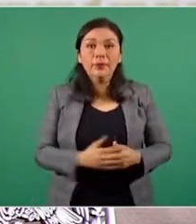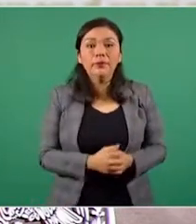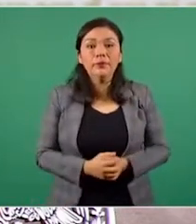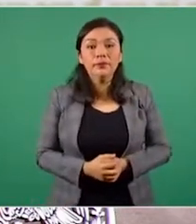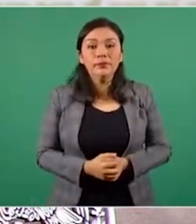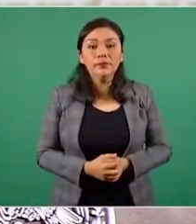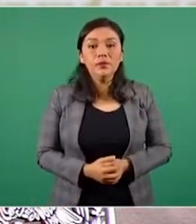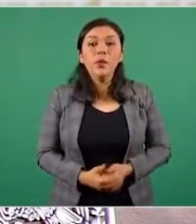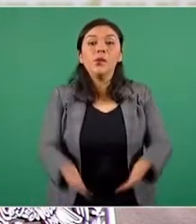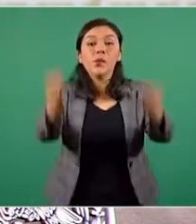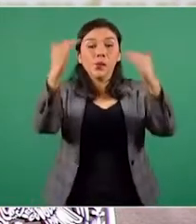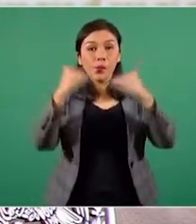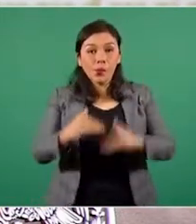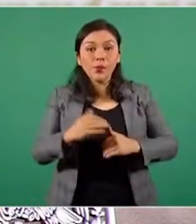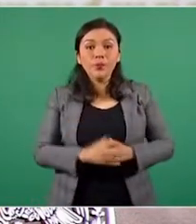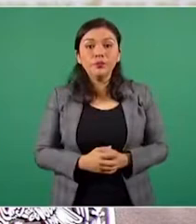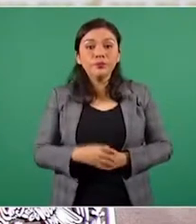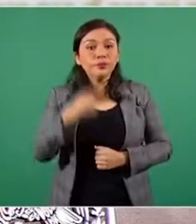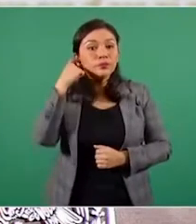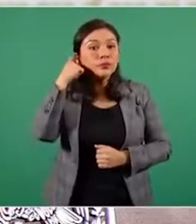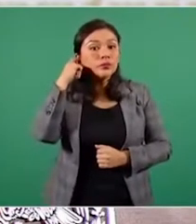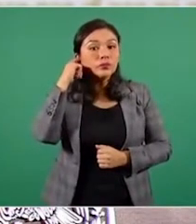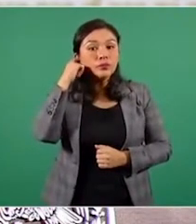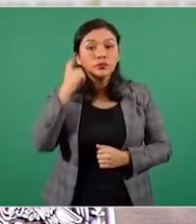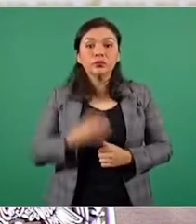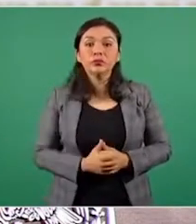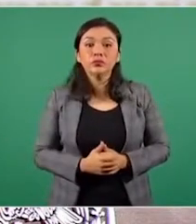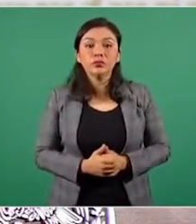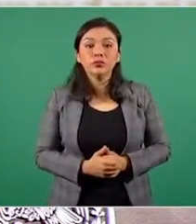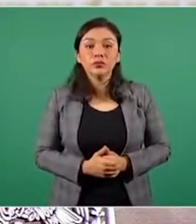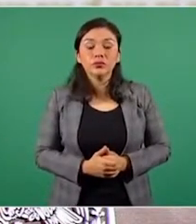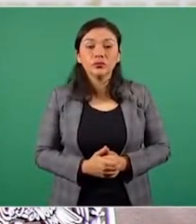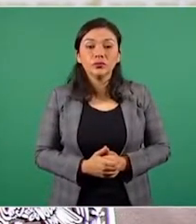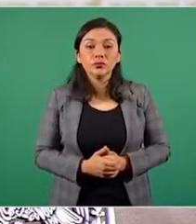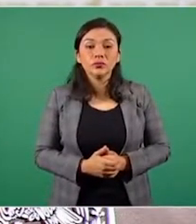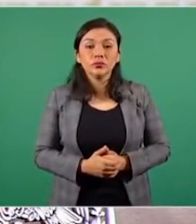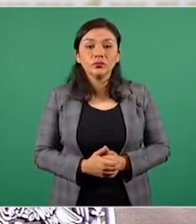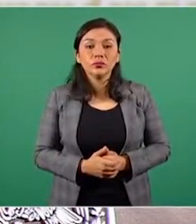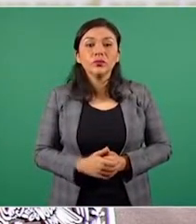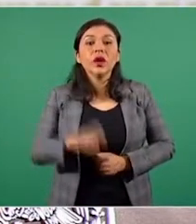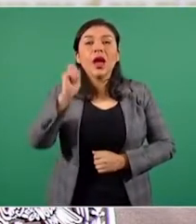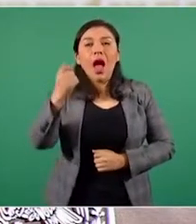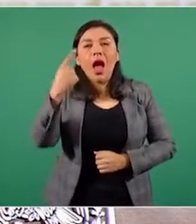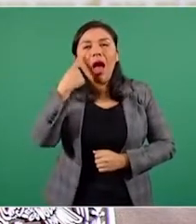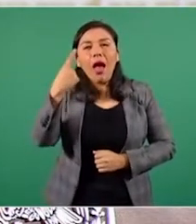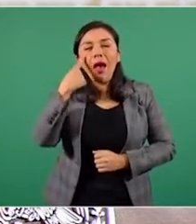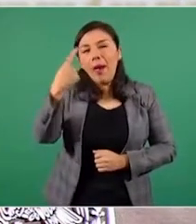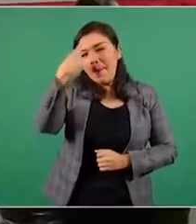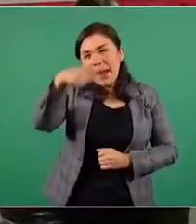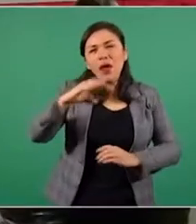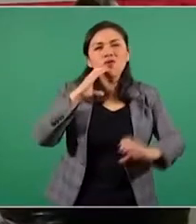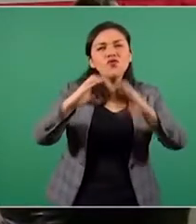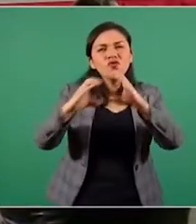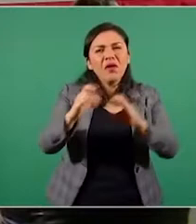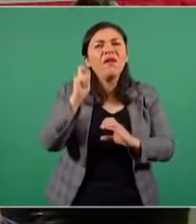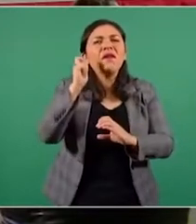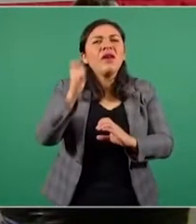Bueno, ahora vamos a pasar al análisis de las tendencias en los medios de comunicación.